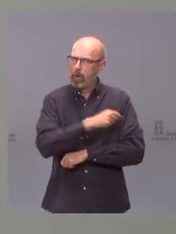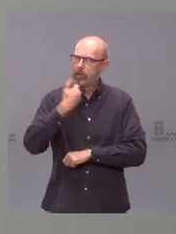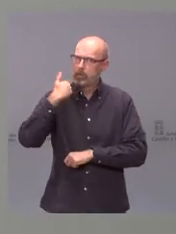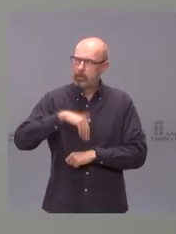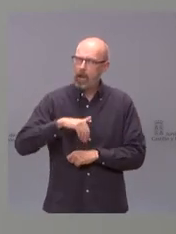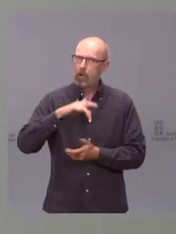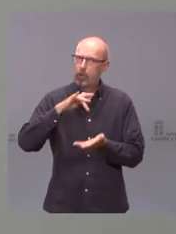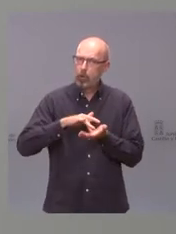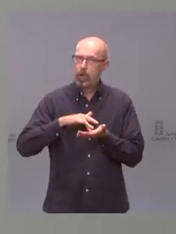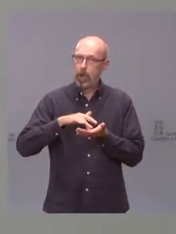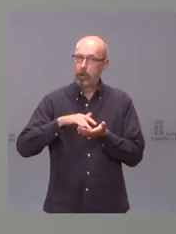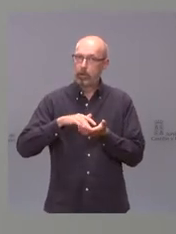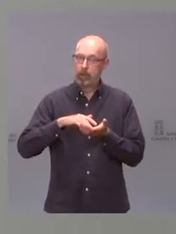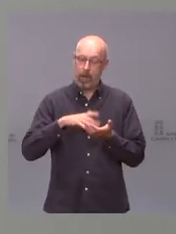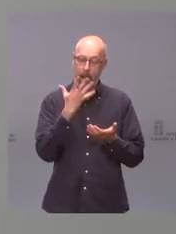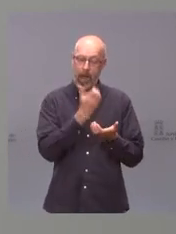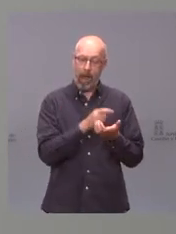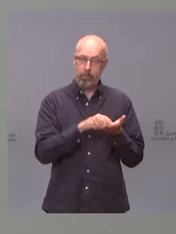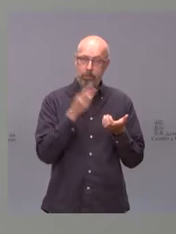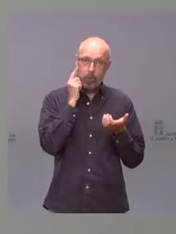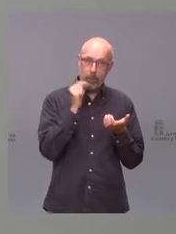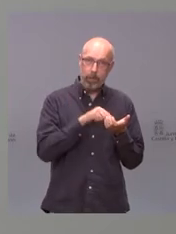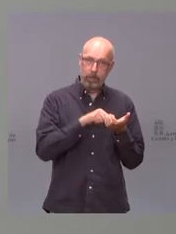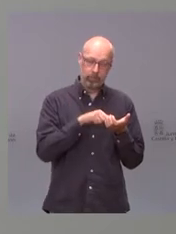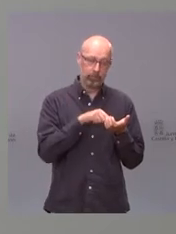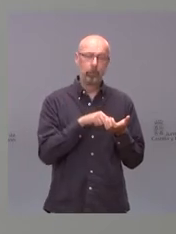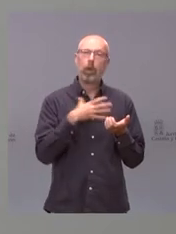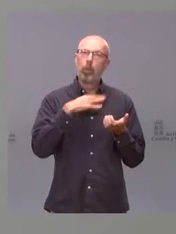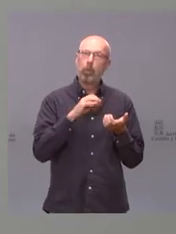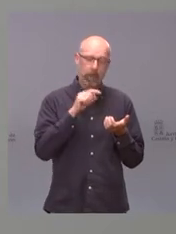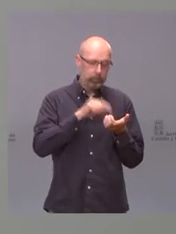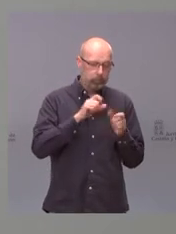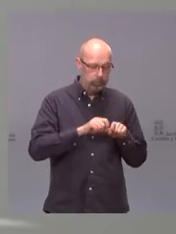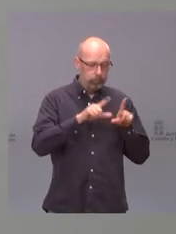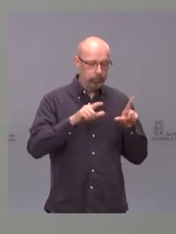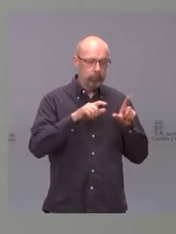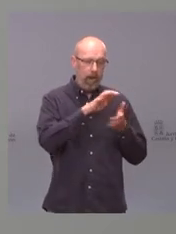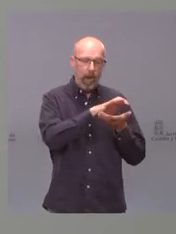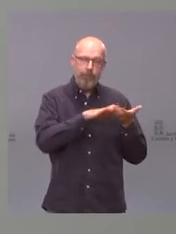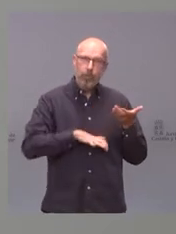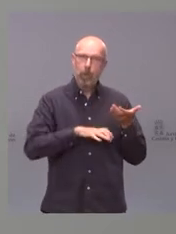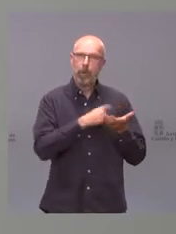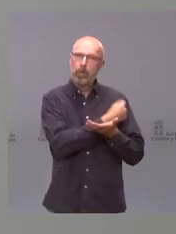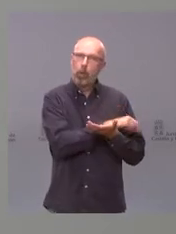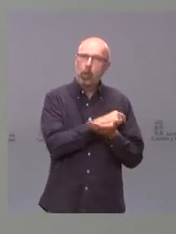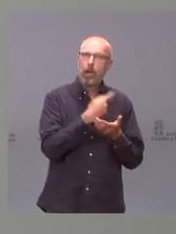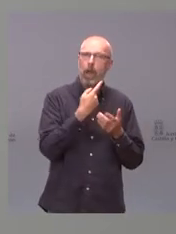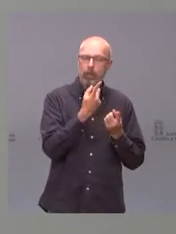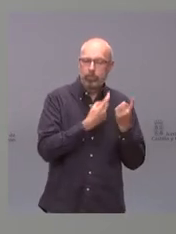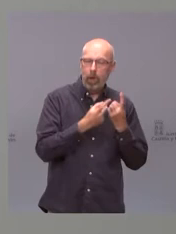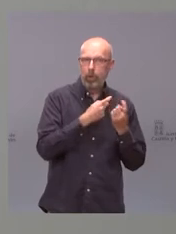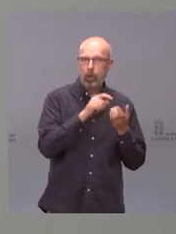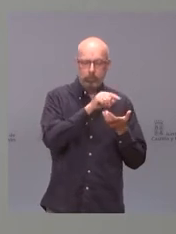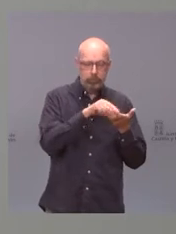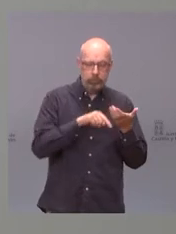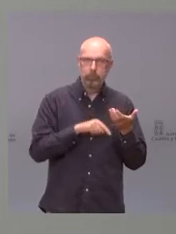app de SACIL Conecta pueden tener los informes de vacunación o junto con otros elementos